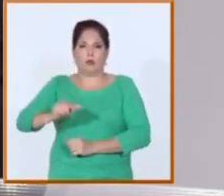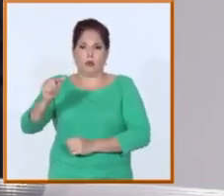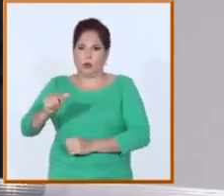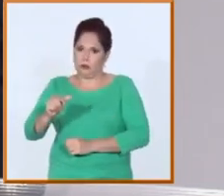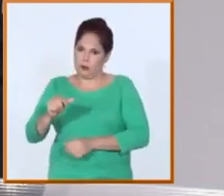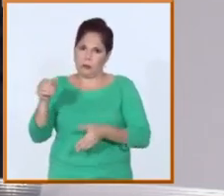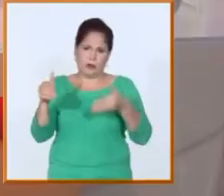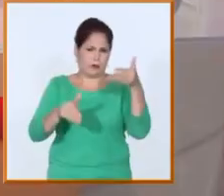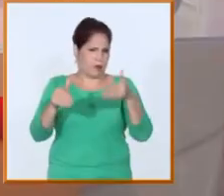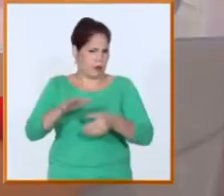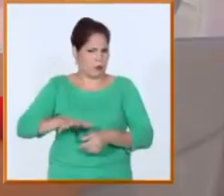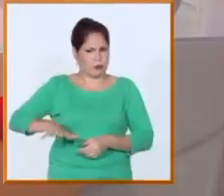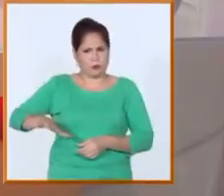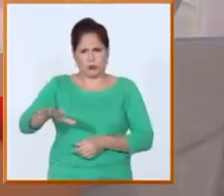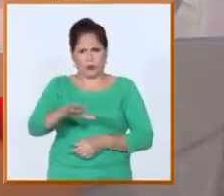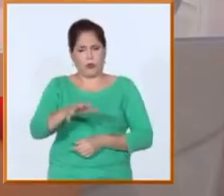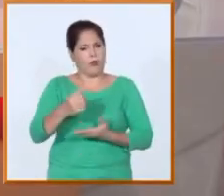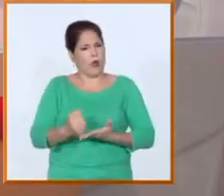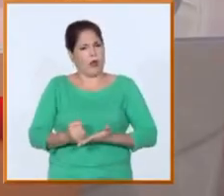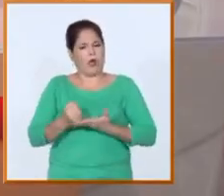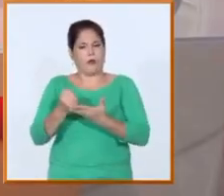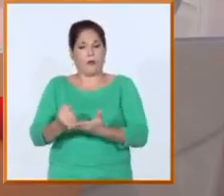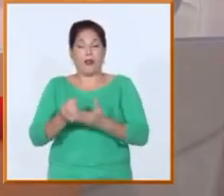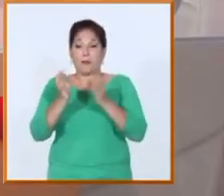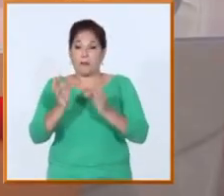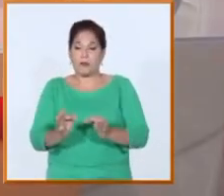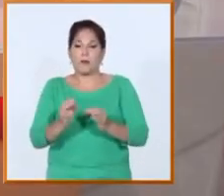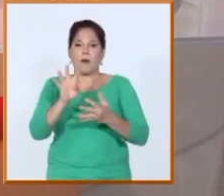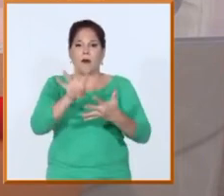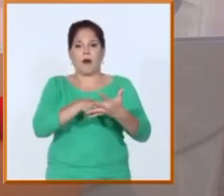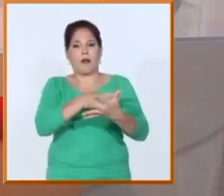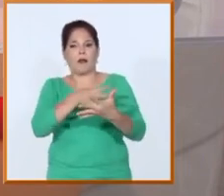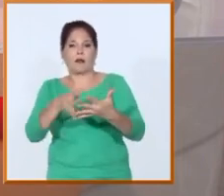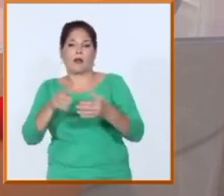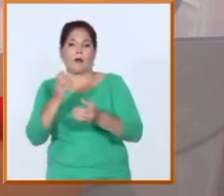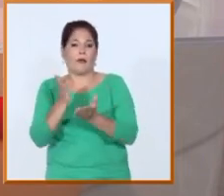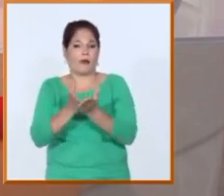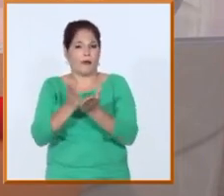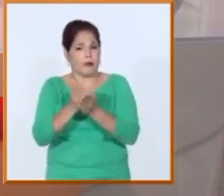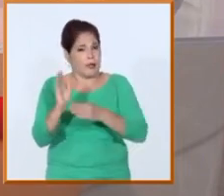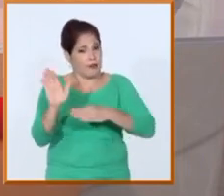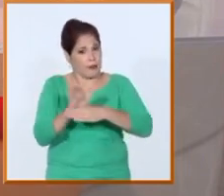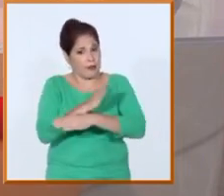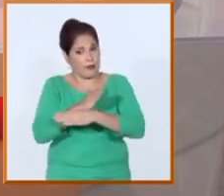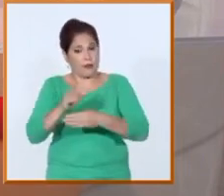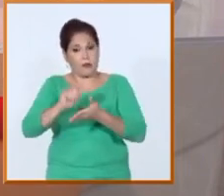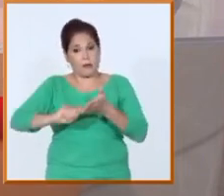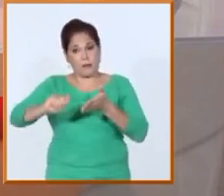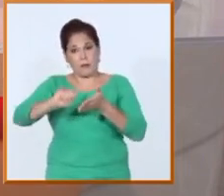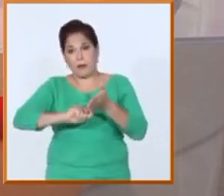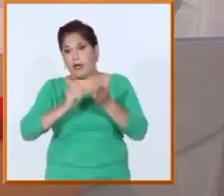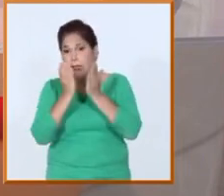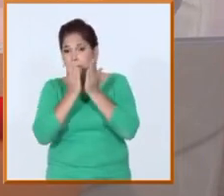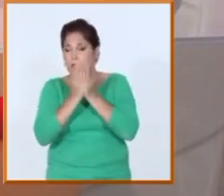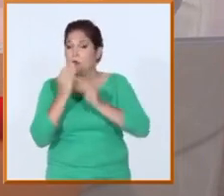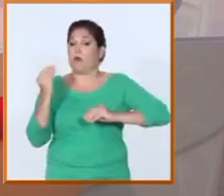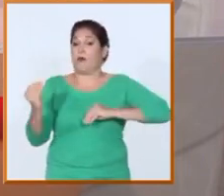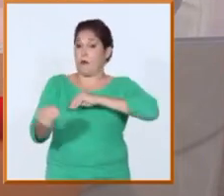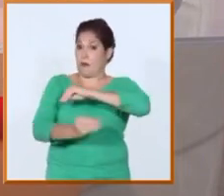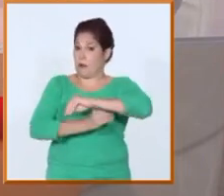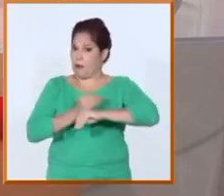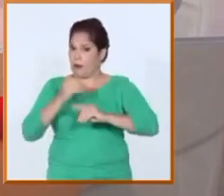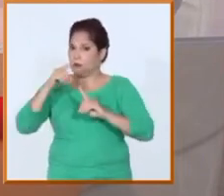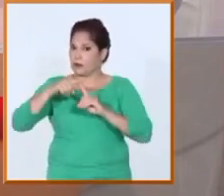de nuestra comunidad. Y eso nos hizo adoptar un calendario docente diferente, nos hizo modificar los planes de estudio, insisto, aplicar las